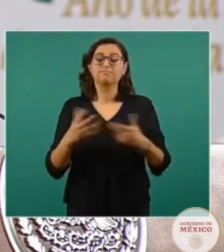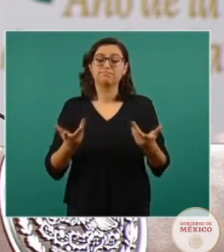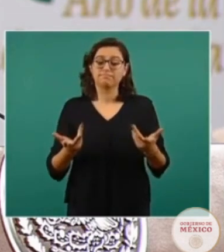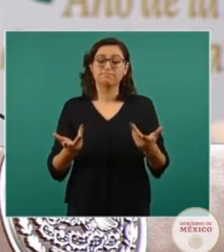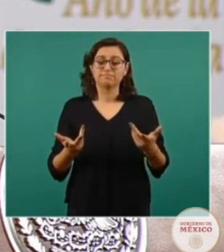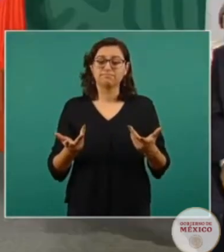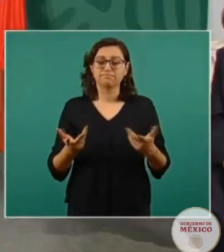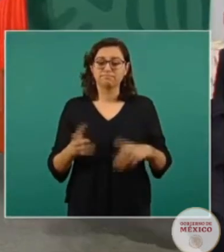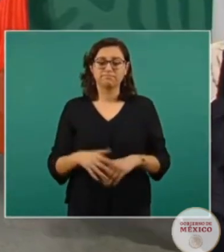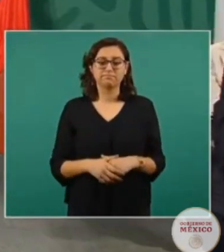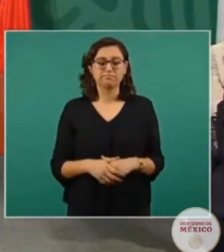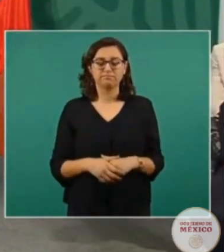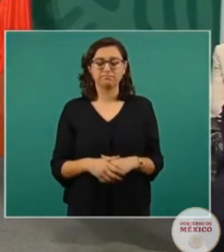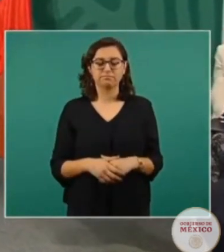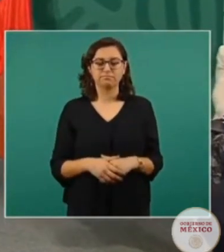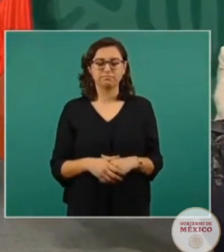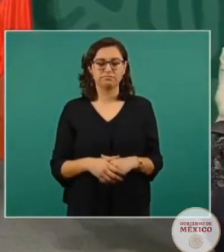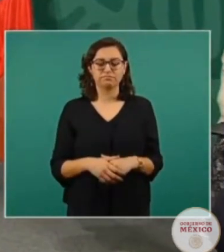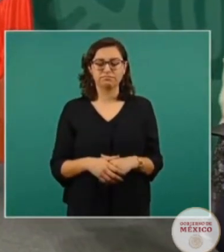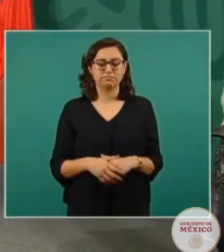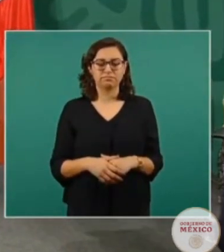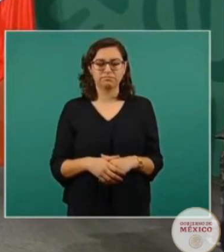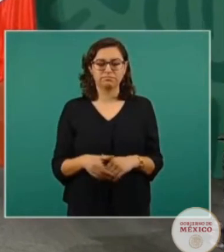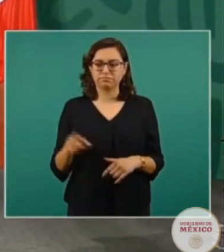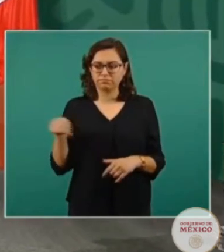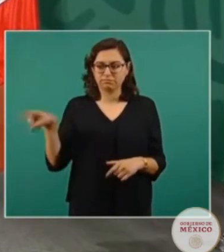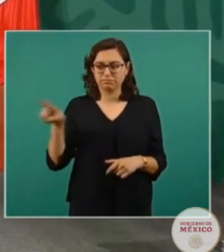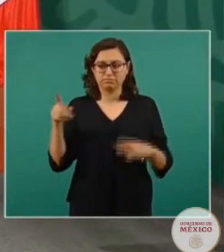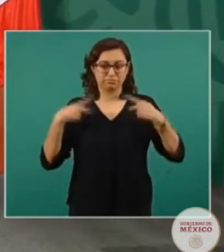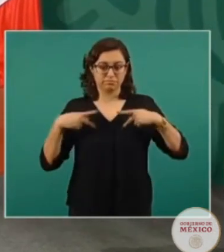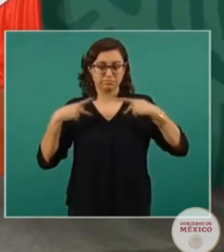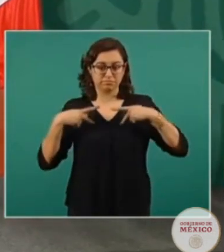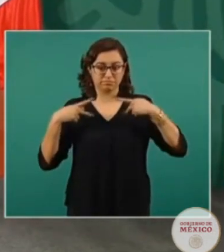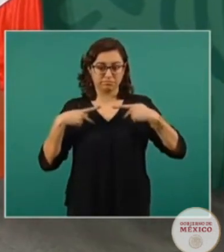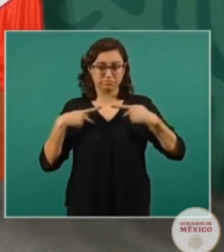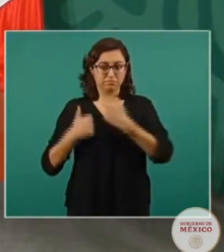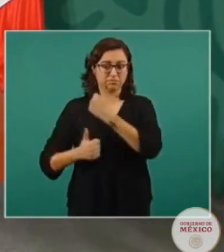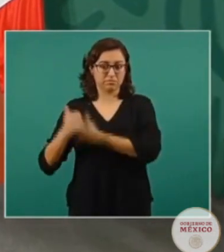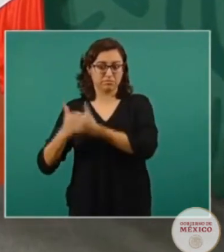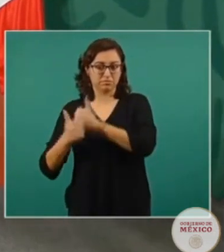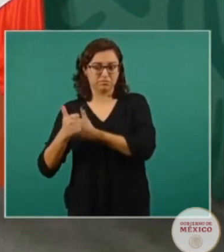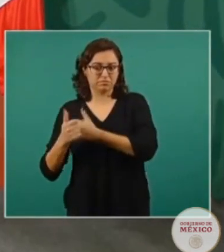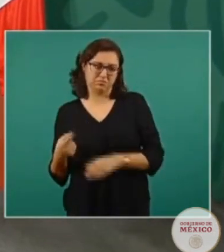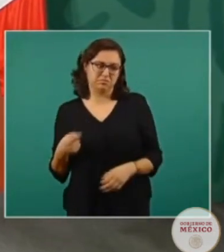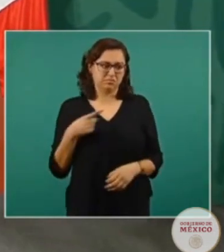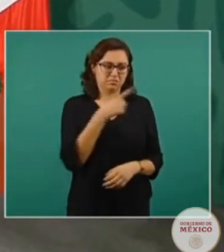es gente que quiere generar